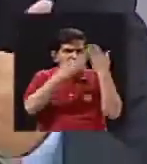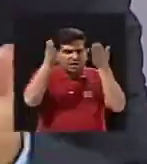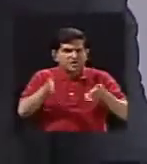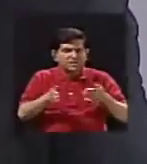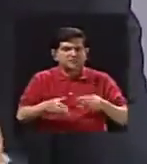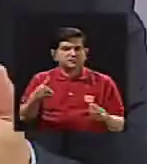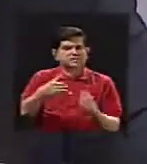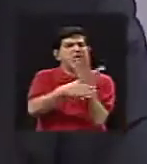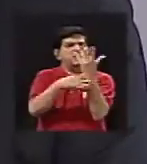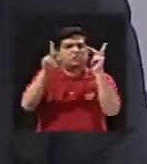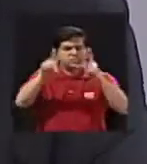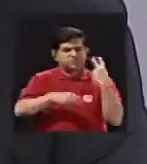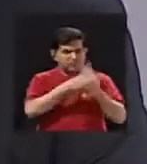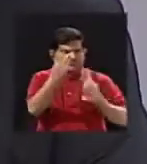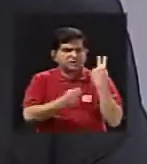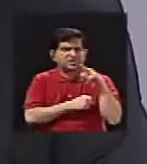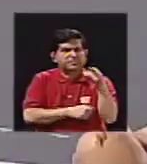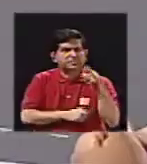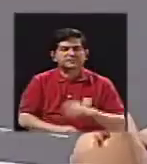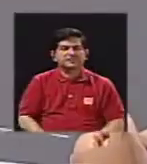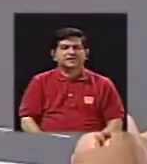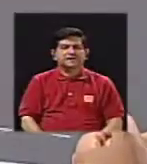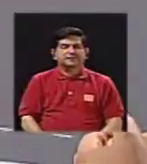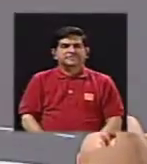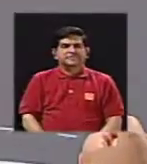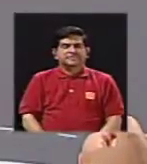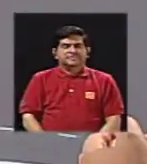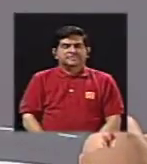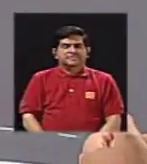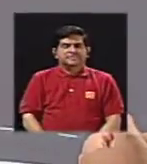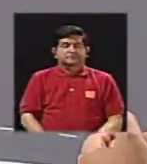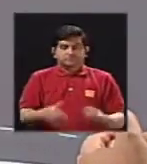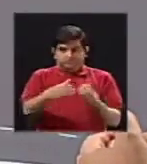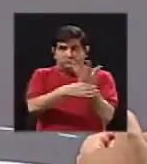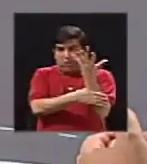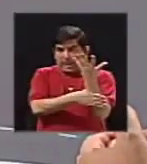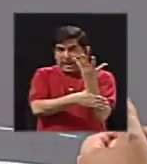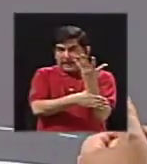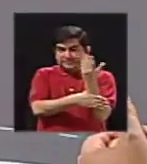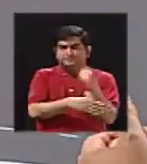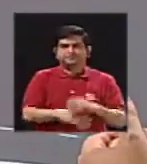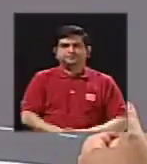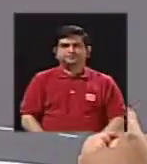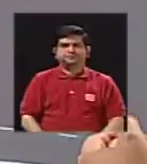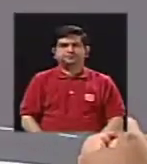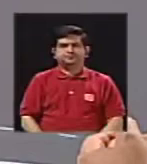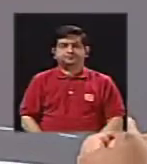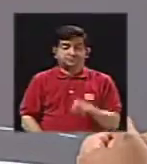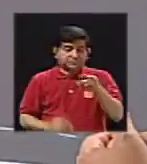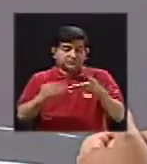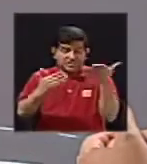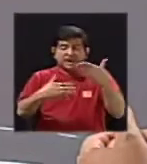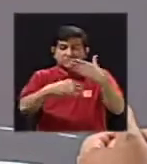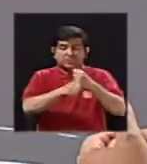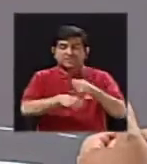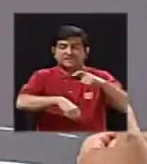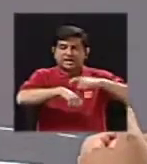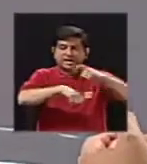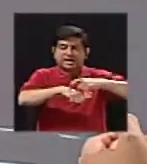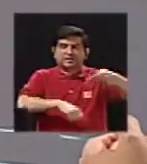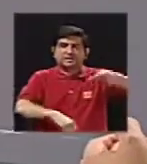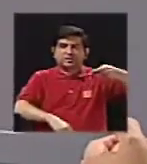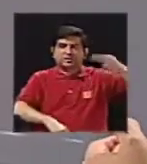del volcán, para los que están visitando el volcán? Pues, el volcán ha hecho estas cosas, pues, en el tiempo